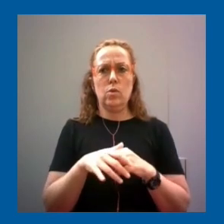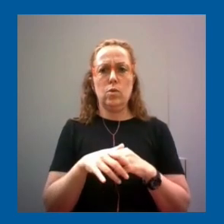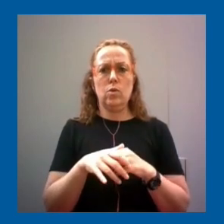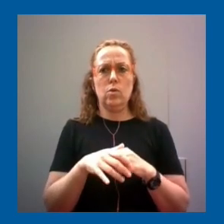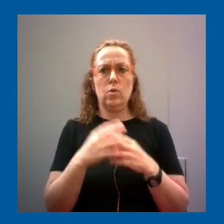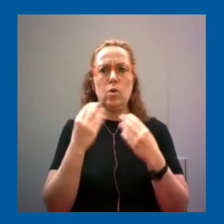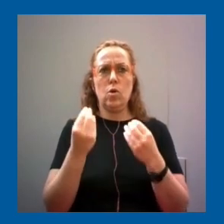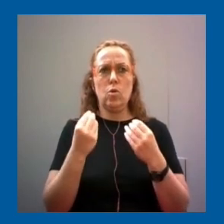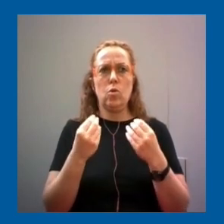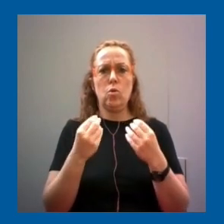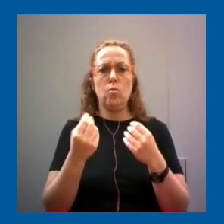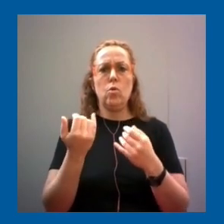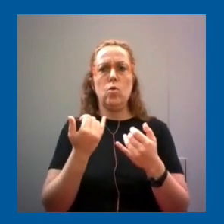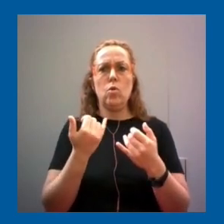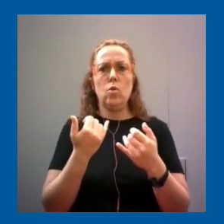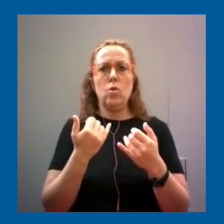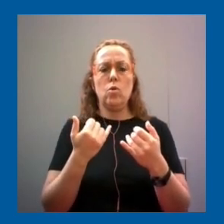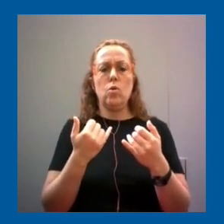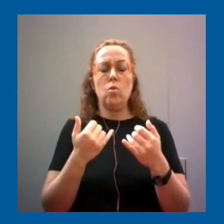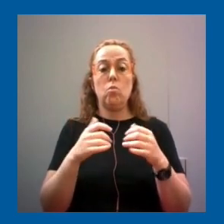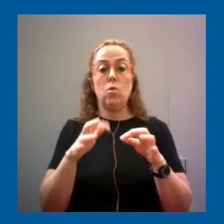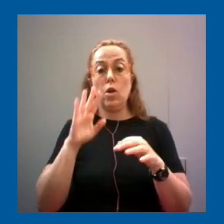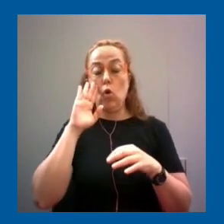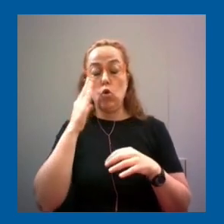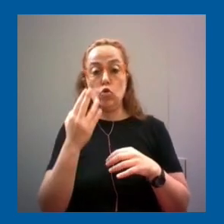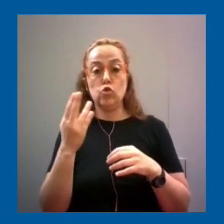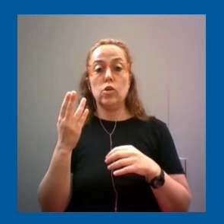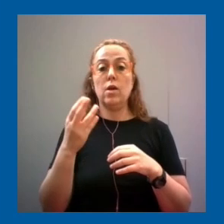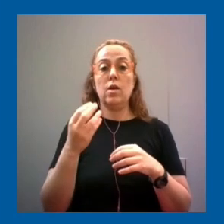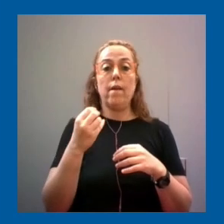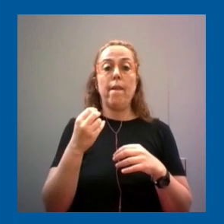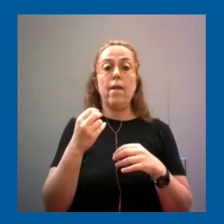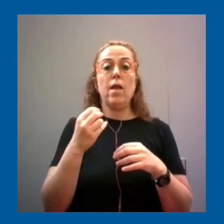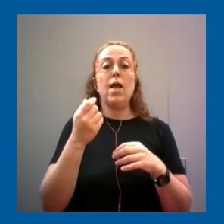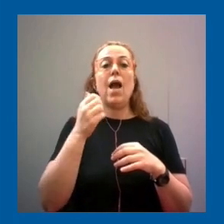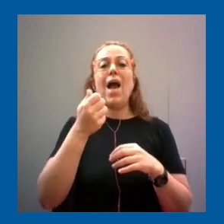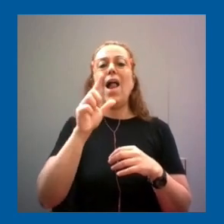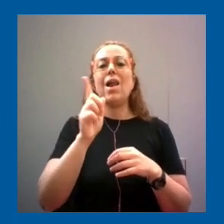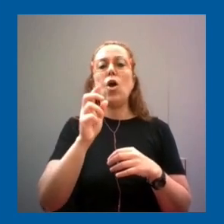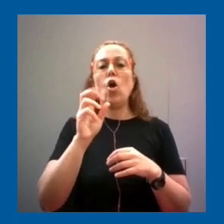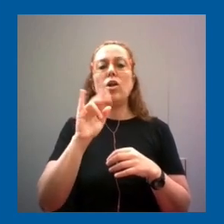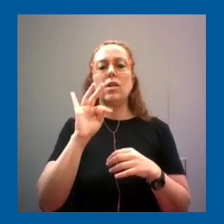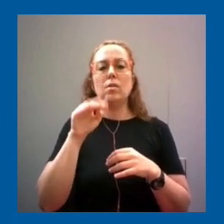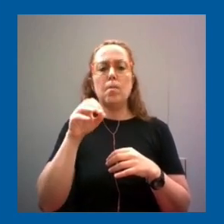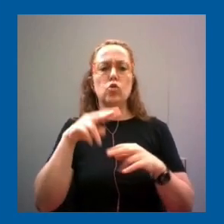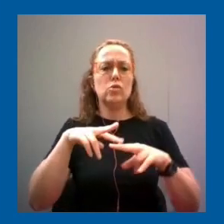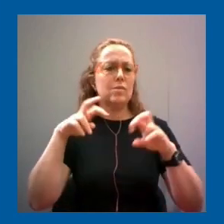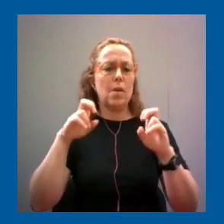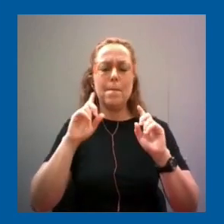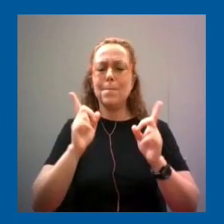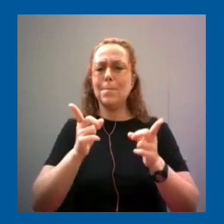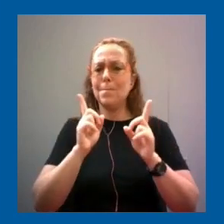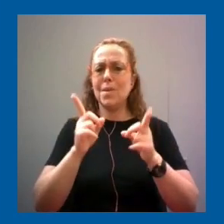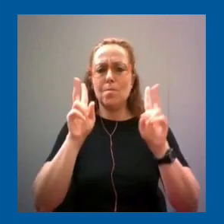reconocer de forma mediada en séptimo y octavo la presencia y alcance del uso de algoritmos analizar el impacto los mismos temas se